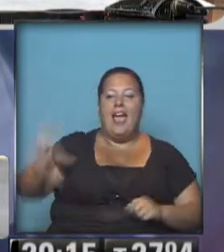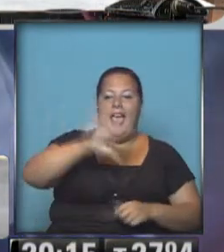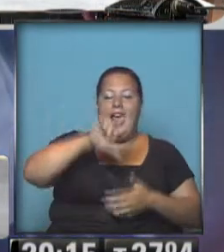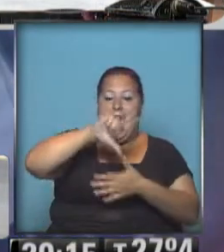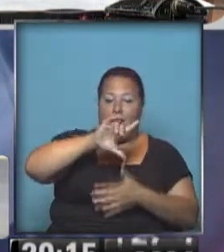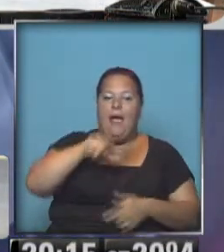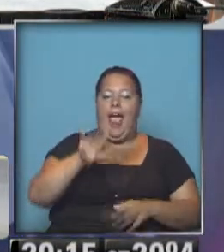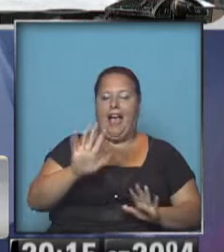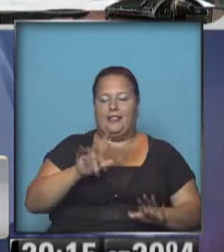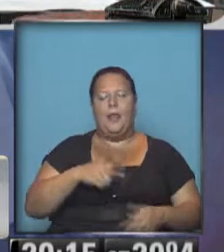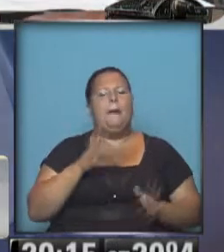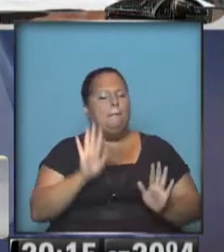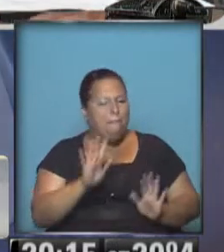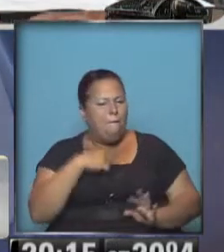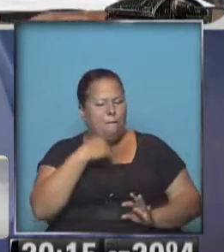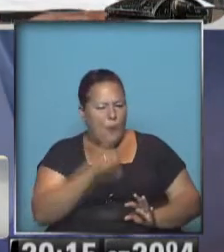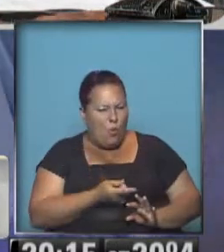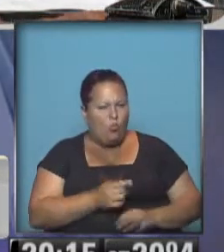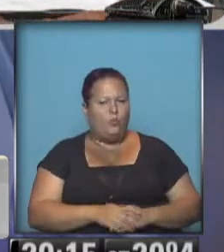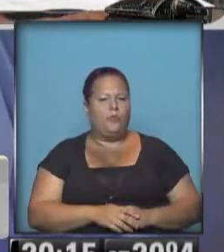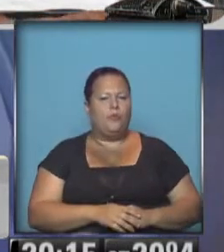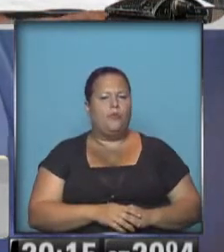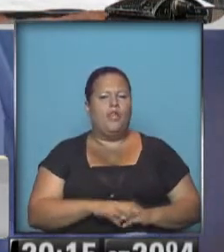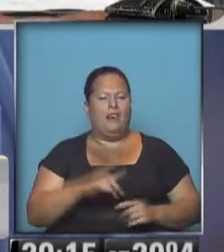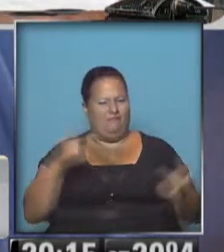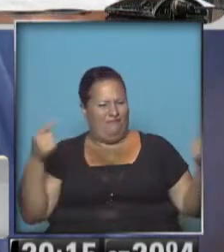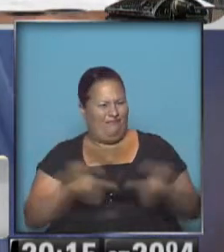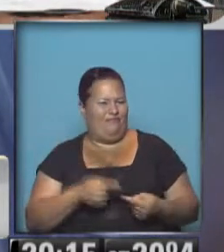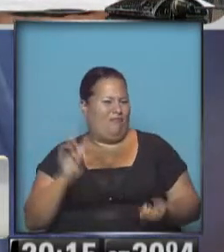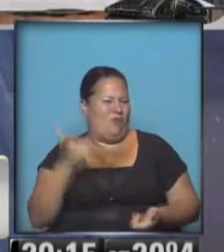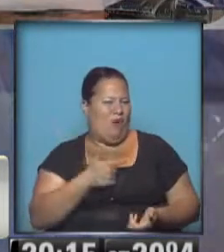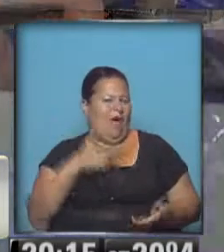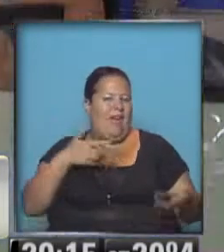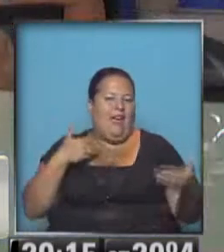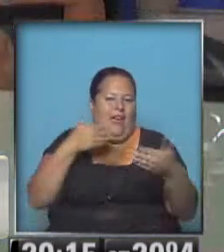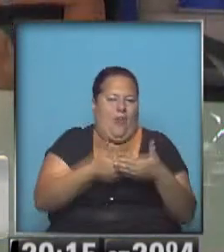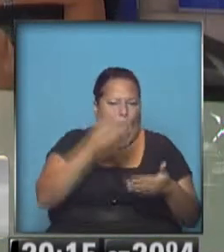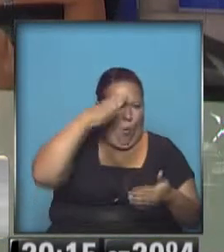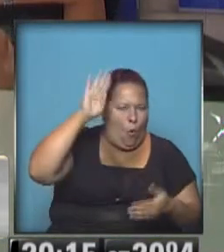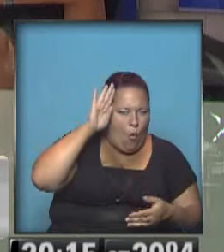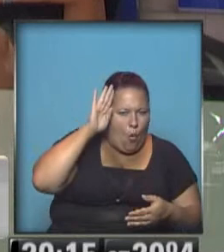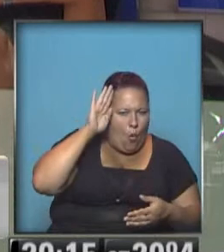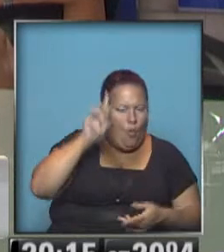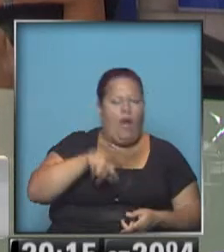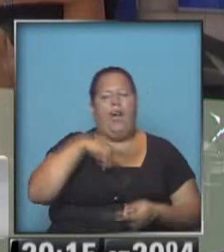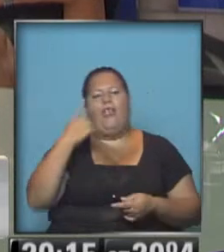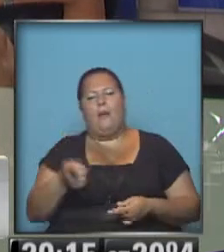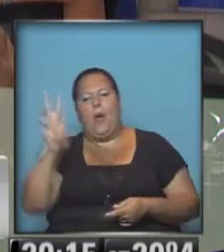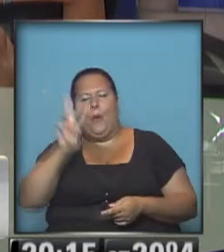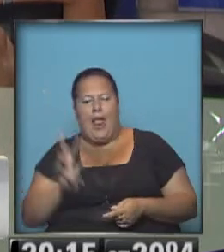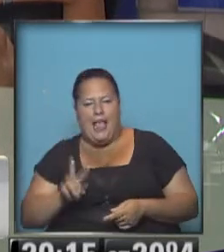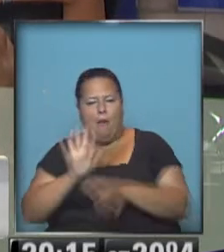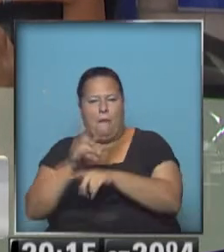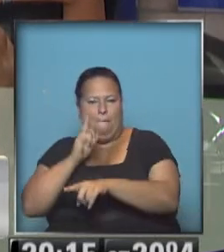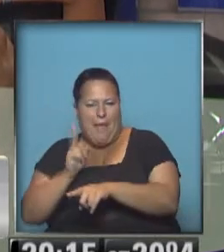es esta. Telma, pero ¿no es totalmente contradictorio el acercamiento a Cuba y poner a Venezuela